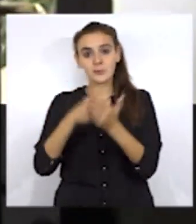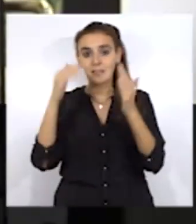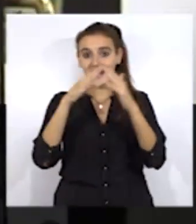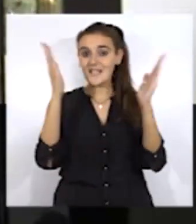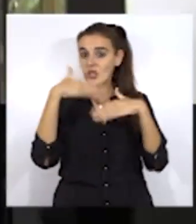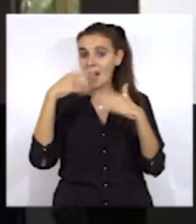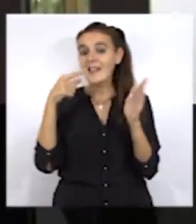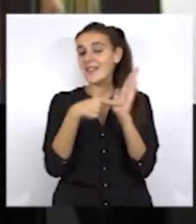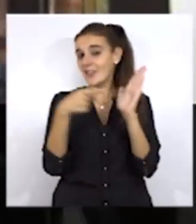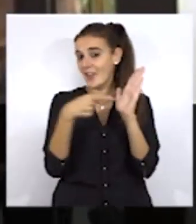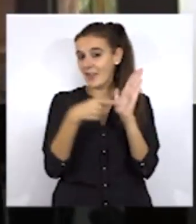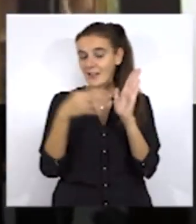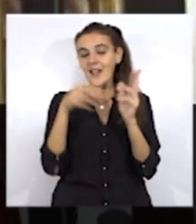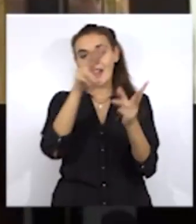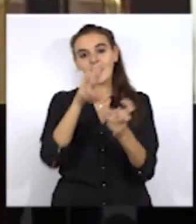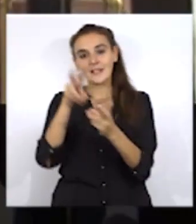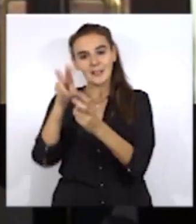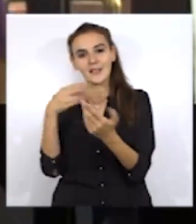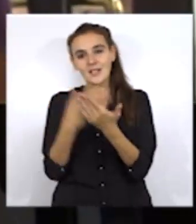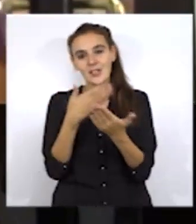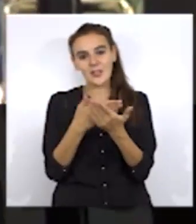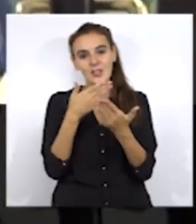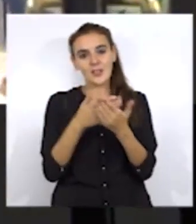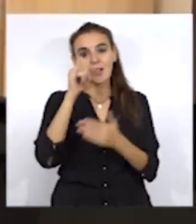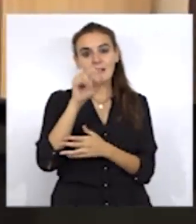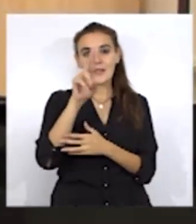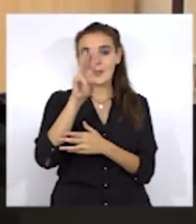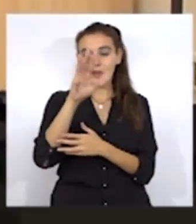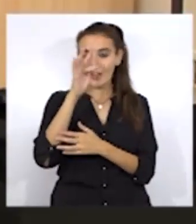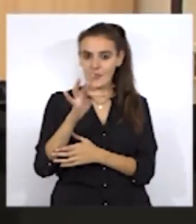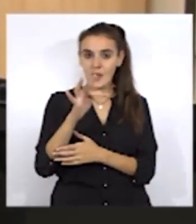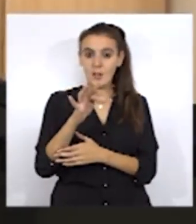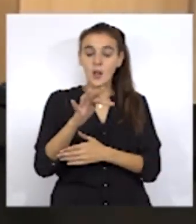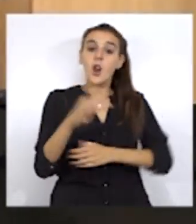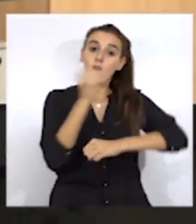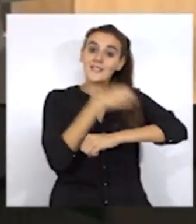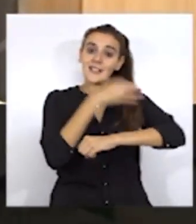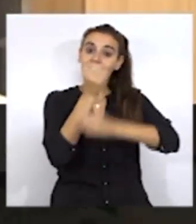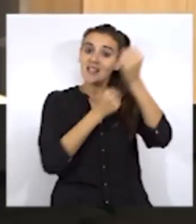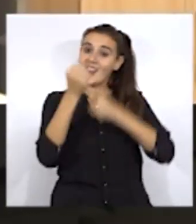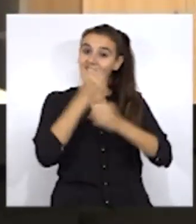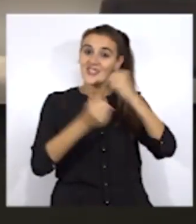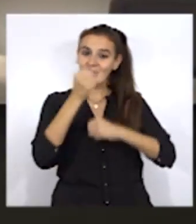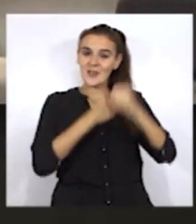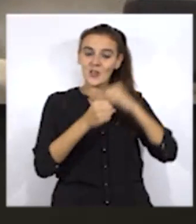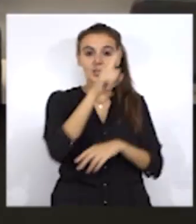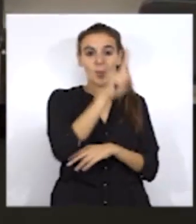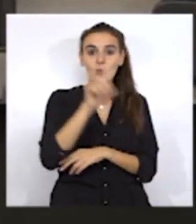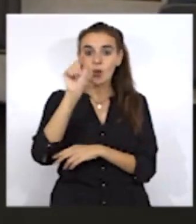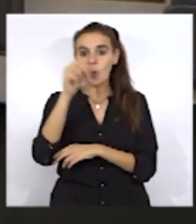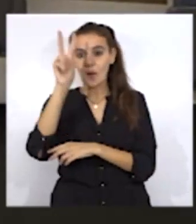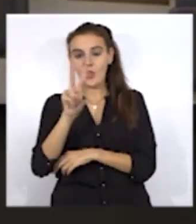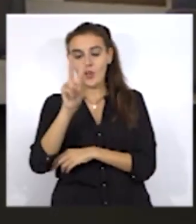declaración o certificación del IRPF unos ingresos económicos corregidos entre el 1 y 2,5 veces el IPREN. Los